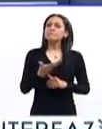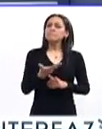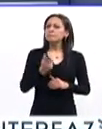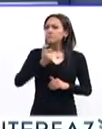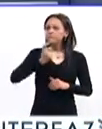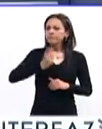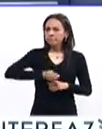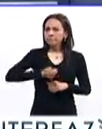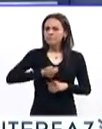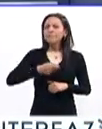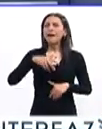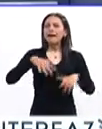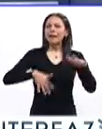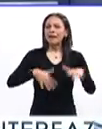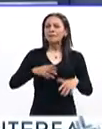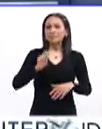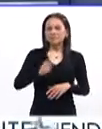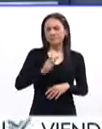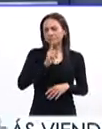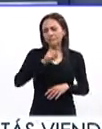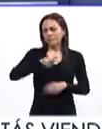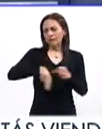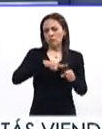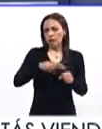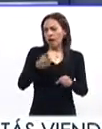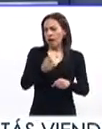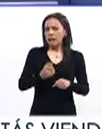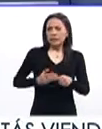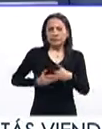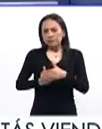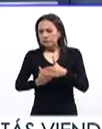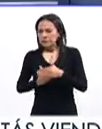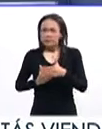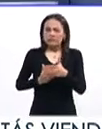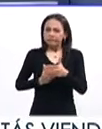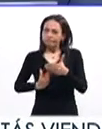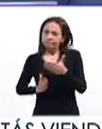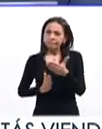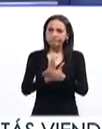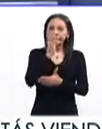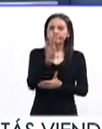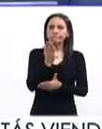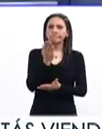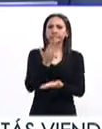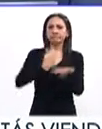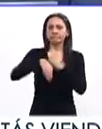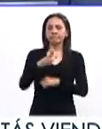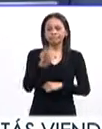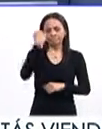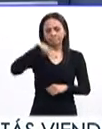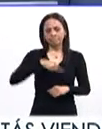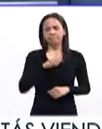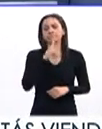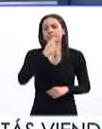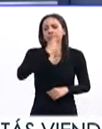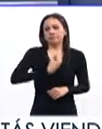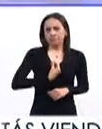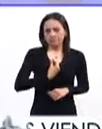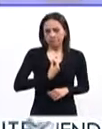natural resiliencia para las personas, ¿no? Pues finalmente tienen que aceptarla, adecuarla. ¿Existe alguna